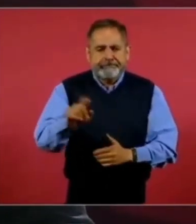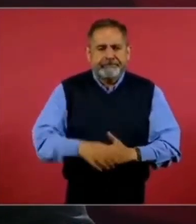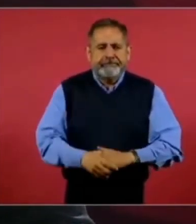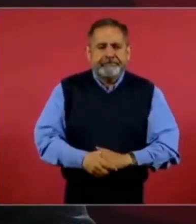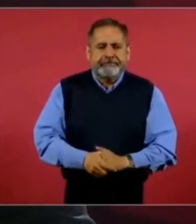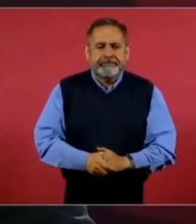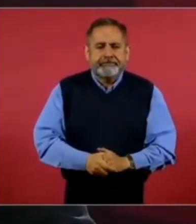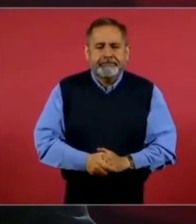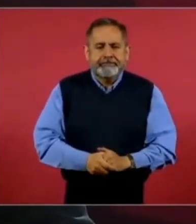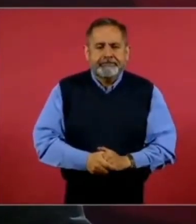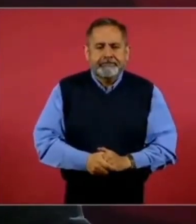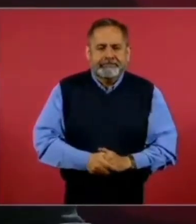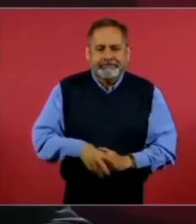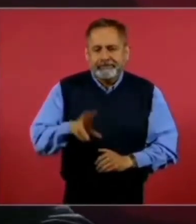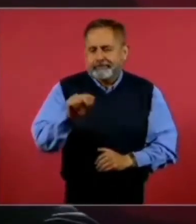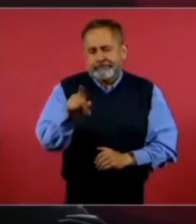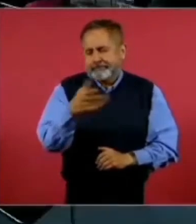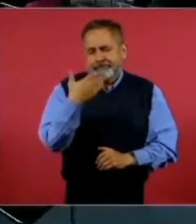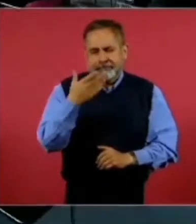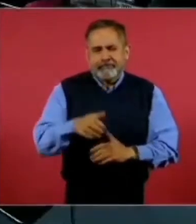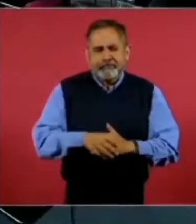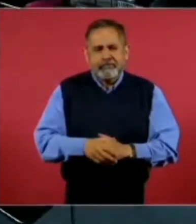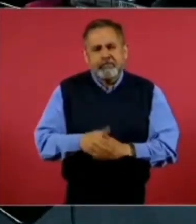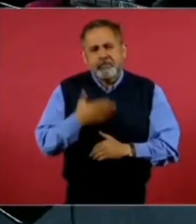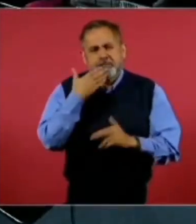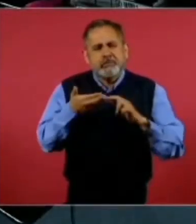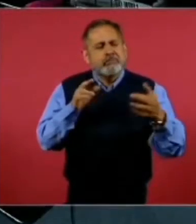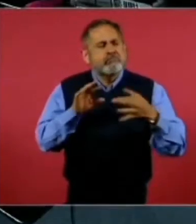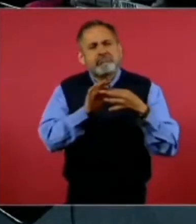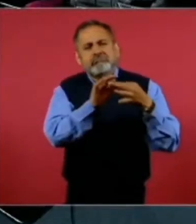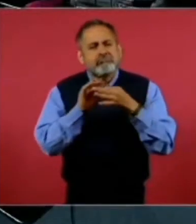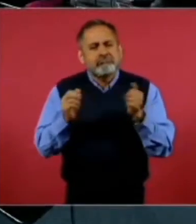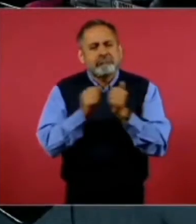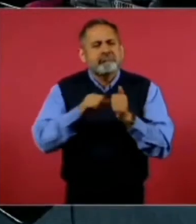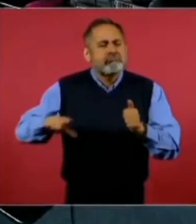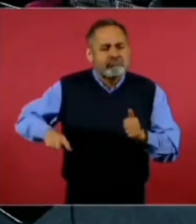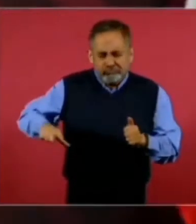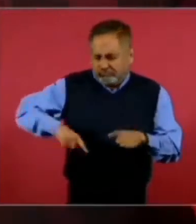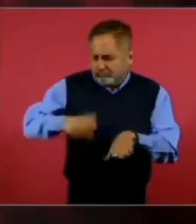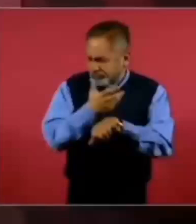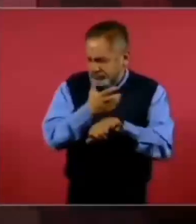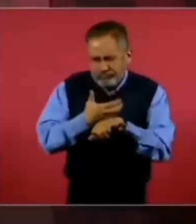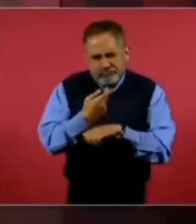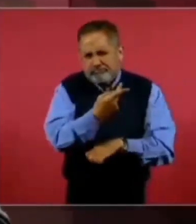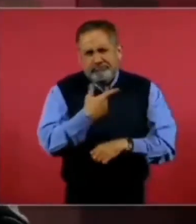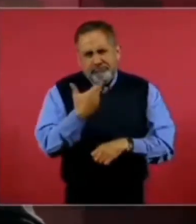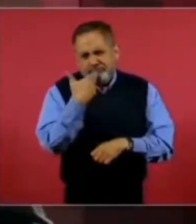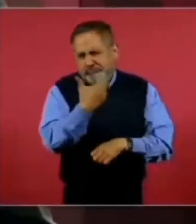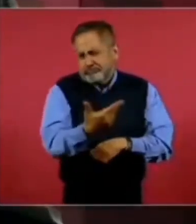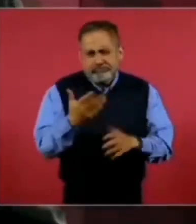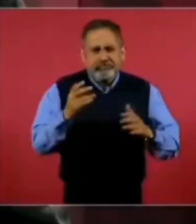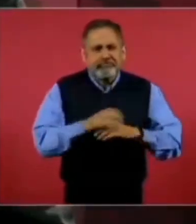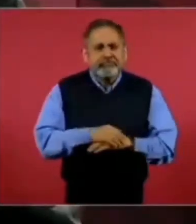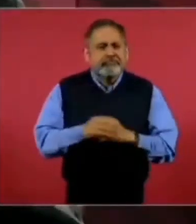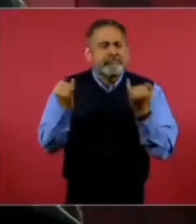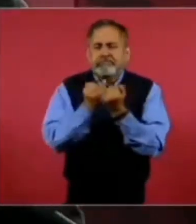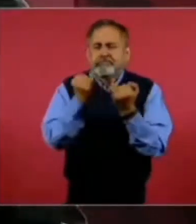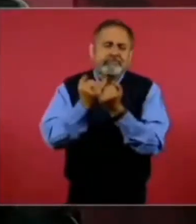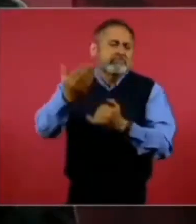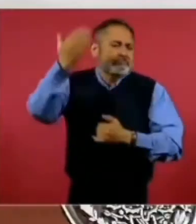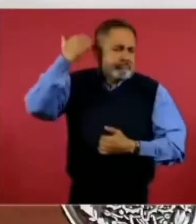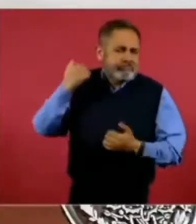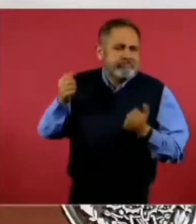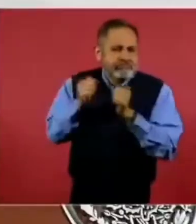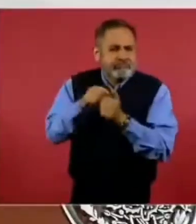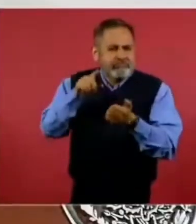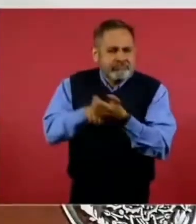¿No es muy buena la relación que tenemos con el gobierno de Estados Unidos, como la tuvimos en su momento